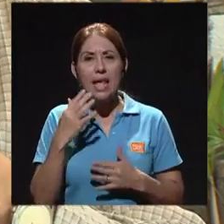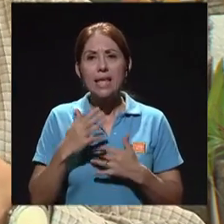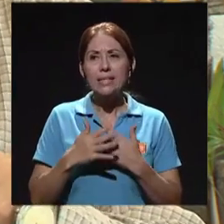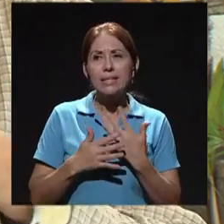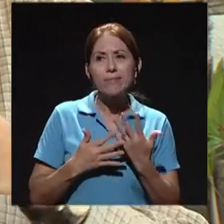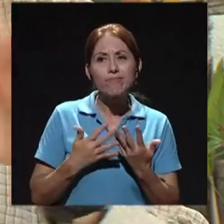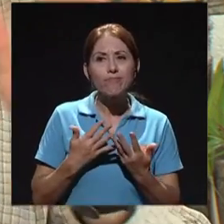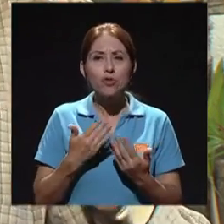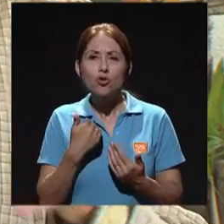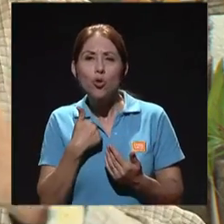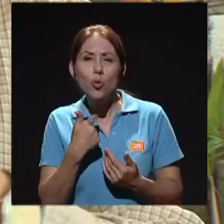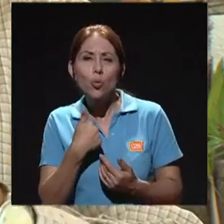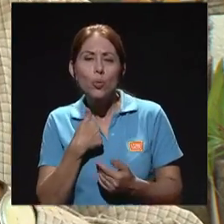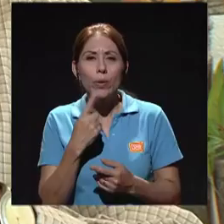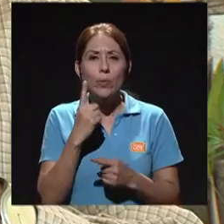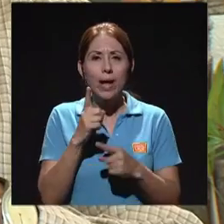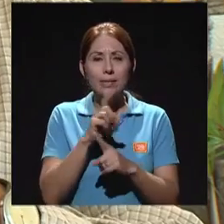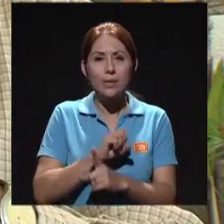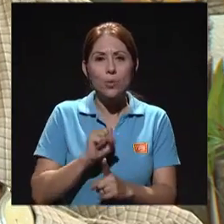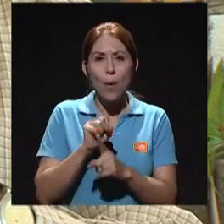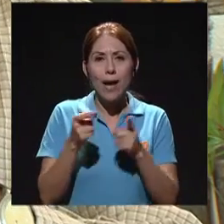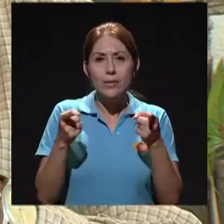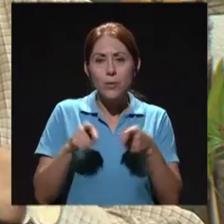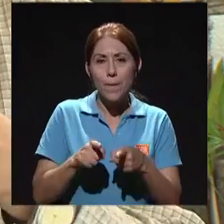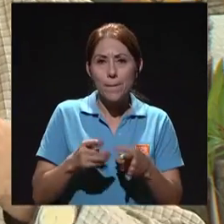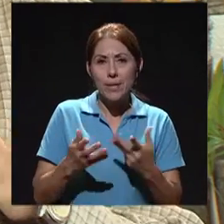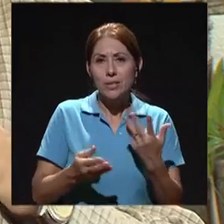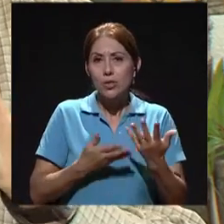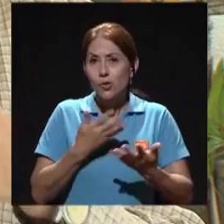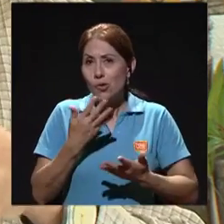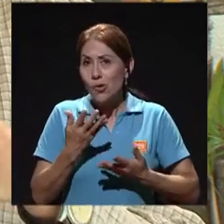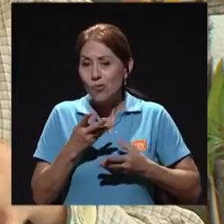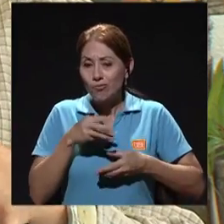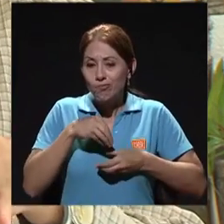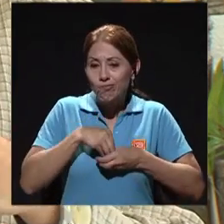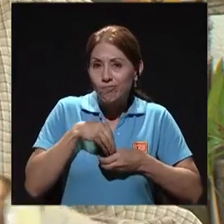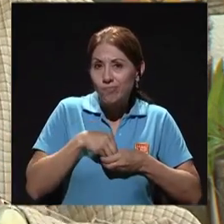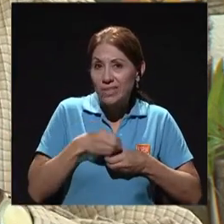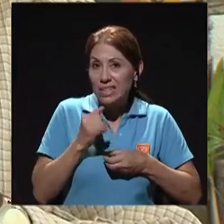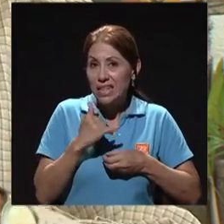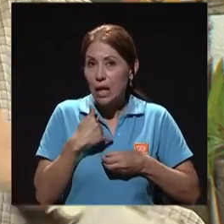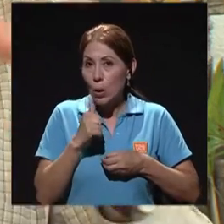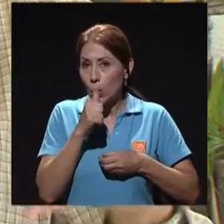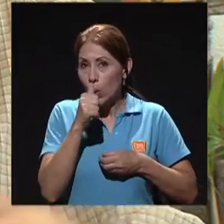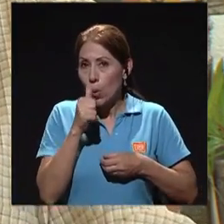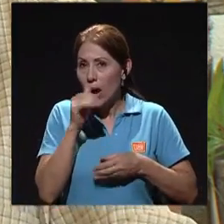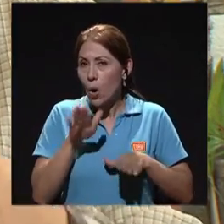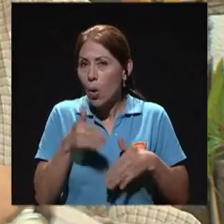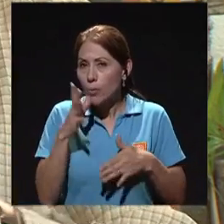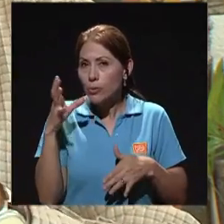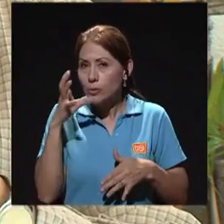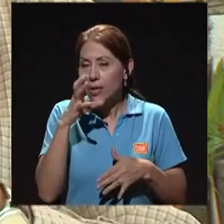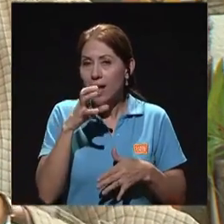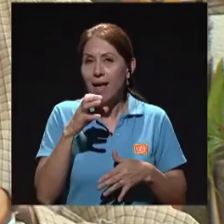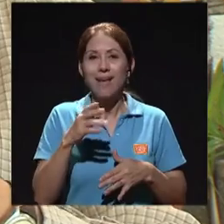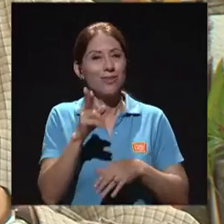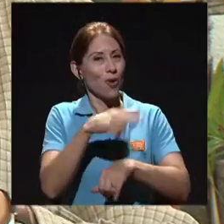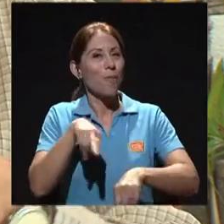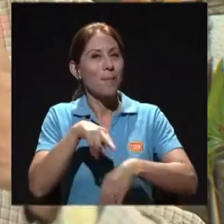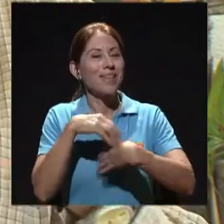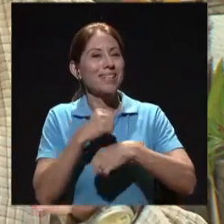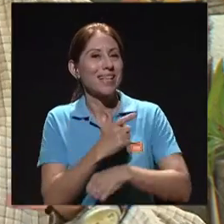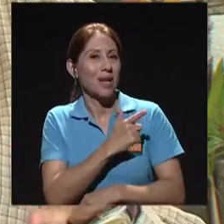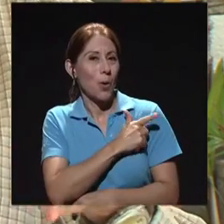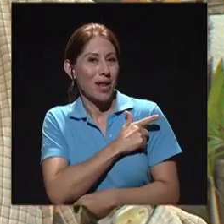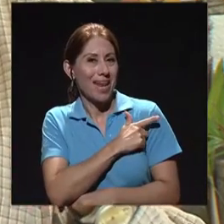hay que situación por ahí. Bueno, las drogas de abuso se hacen normalmente en orina, ¿verdad? Porque ahí se concentra. Entonces le